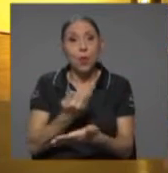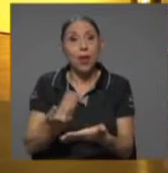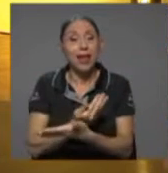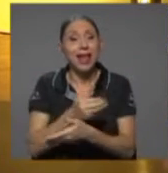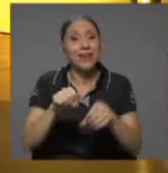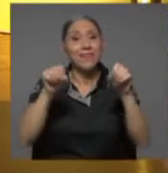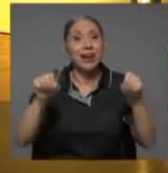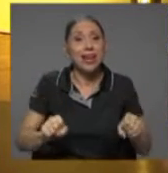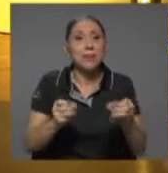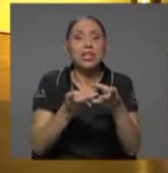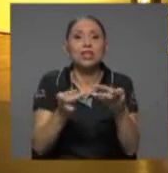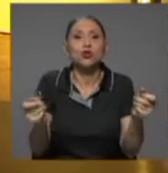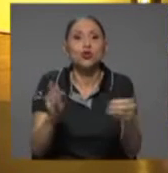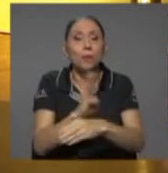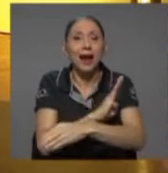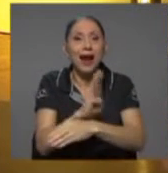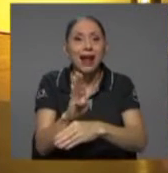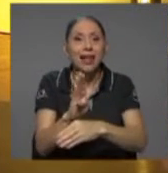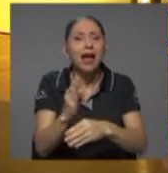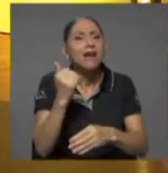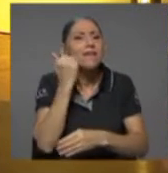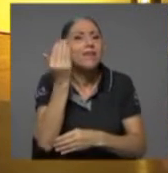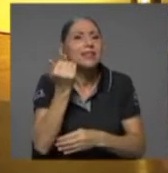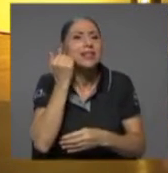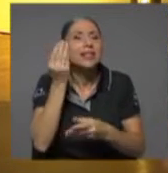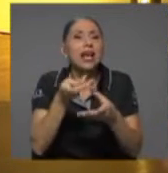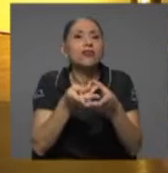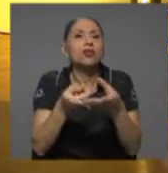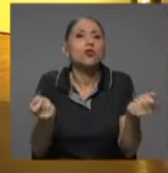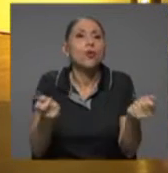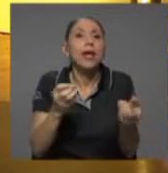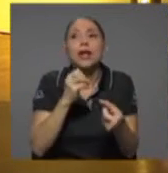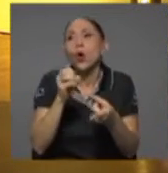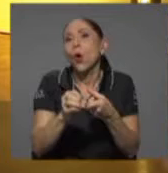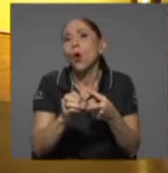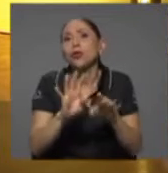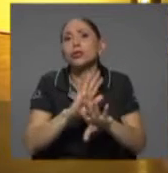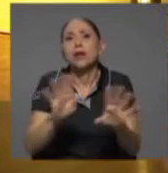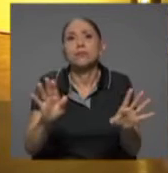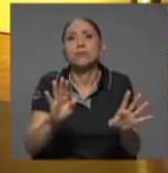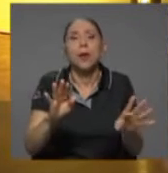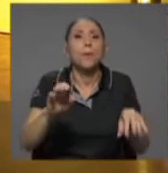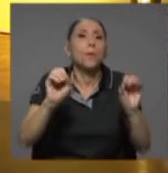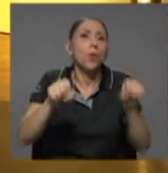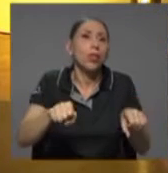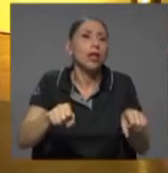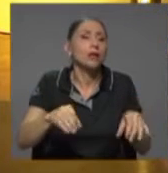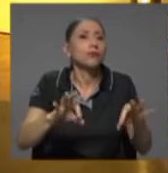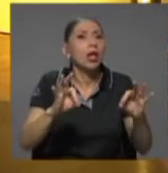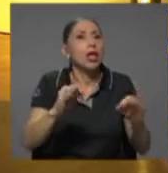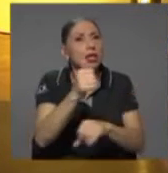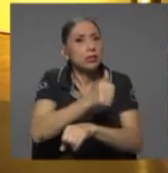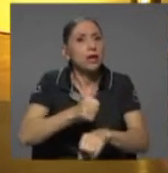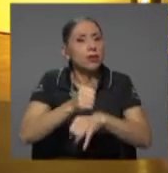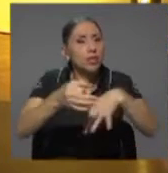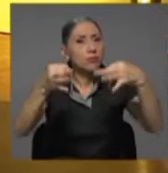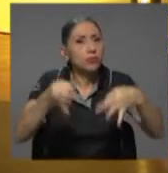bancaria, facilita el poder resolver o liquidar entidades bancarias o entidades intermediarias financieras que entran en problemas